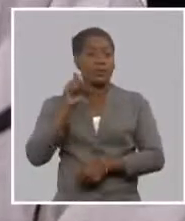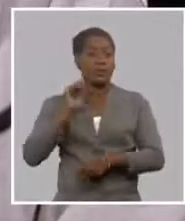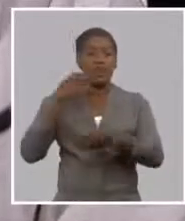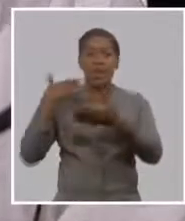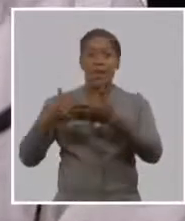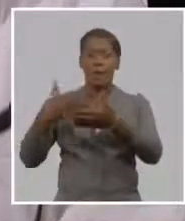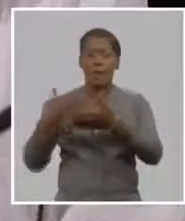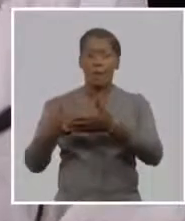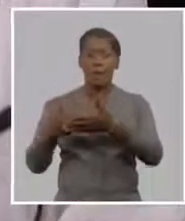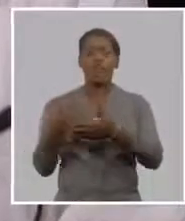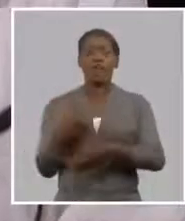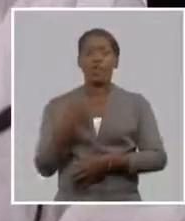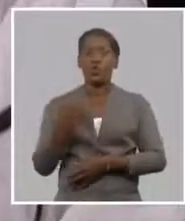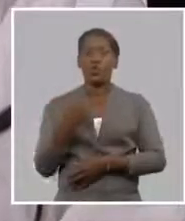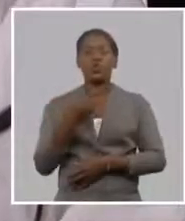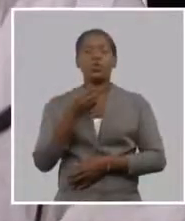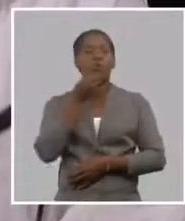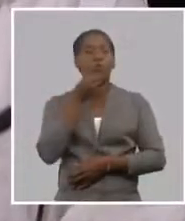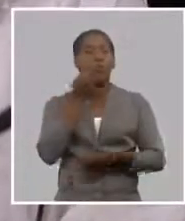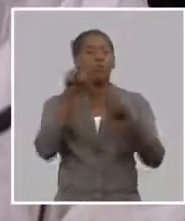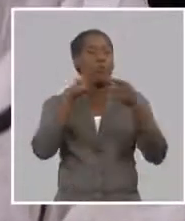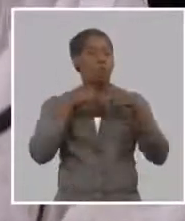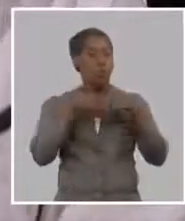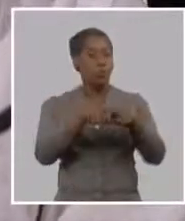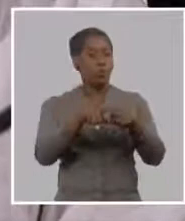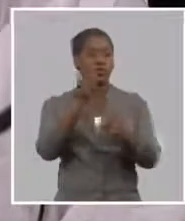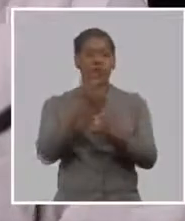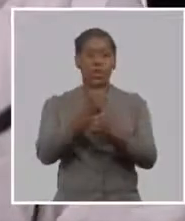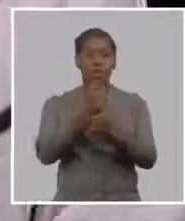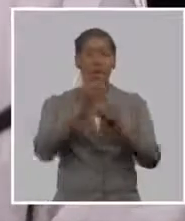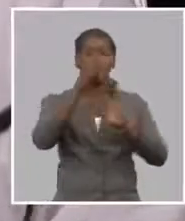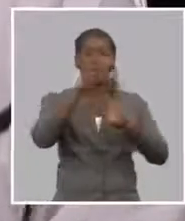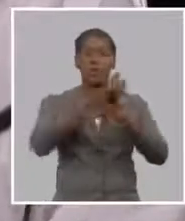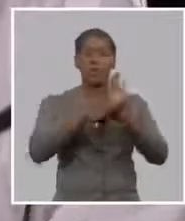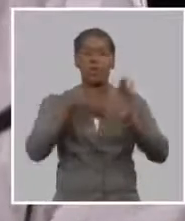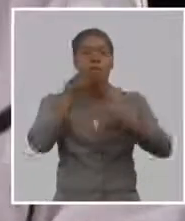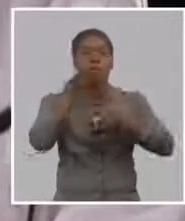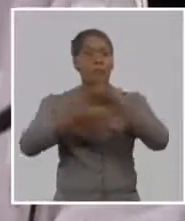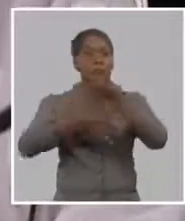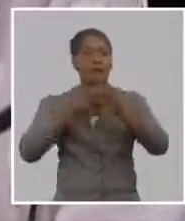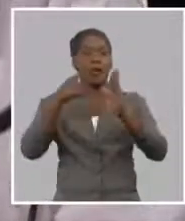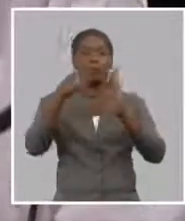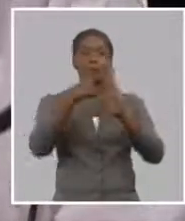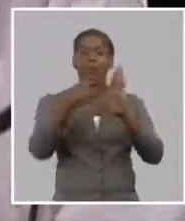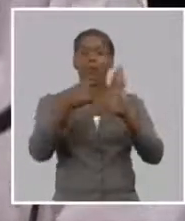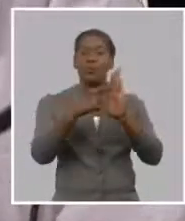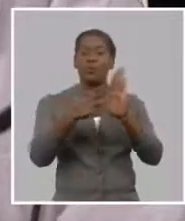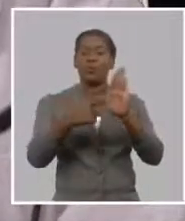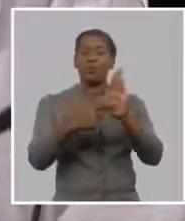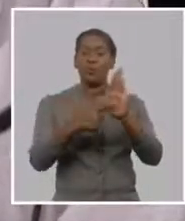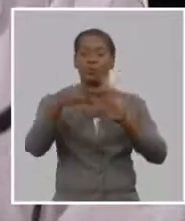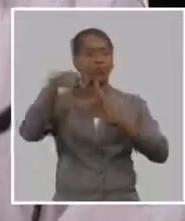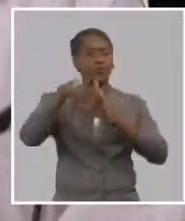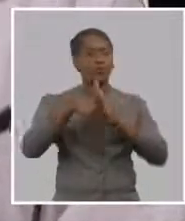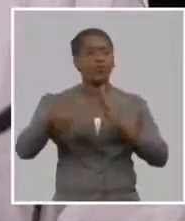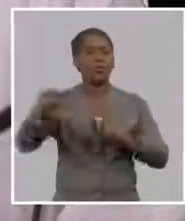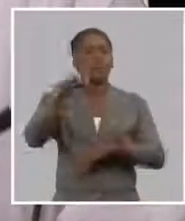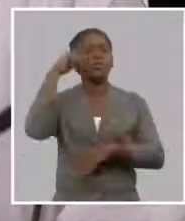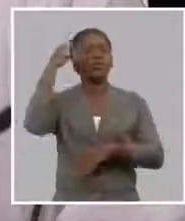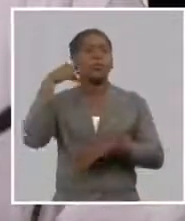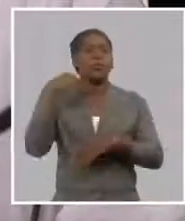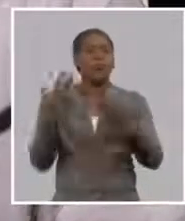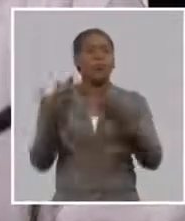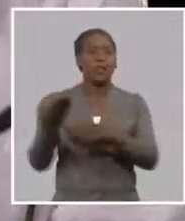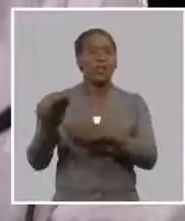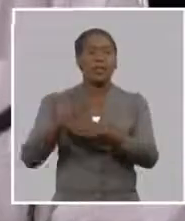entidades que trabajan que nosotros estaremos acompañándolo con nuevas medidas bueno que algunas estarán ya precisándose en función de bueno